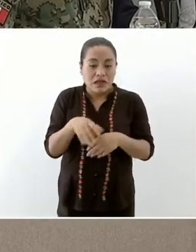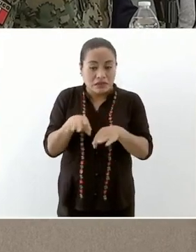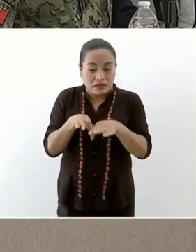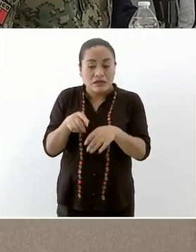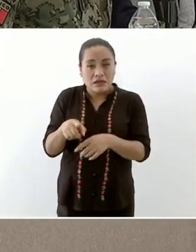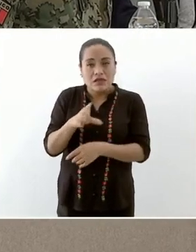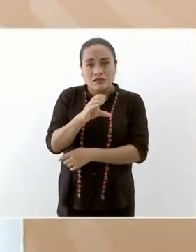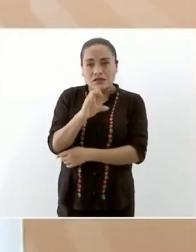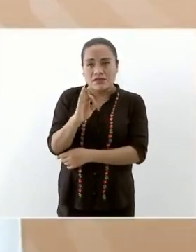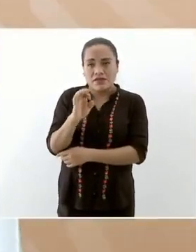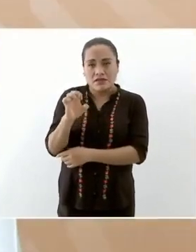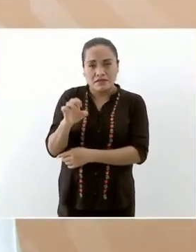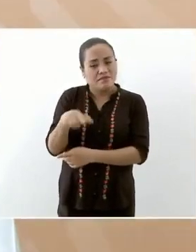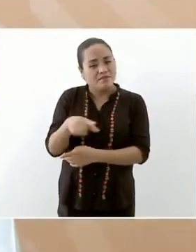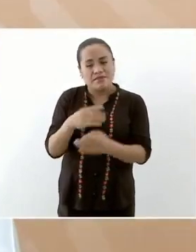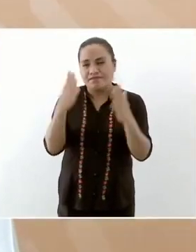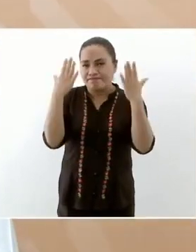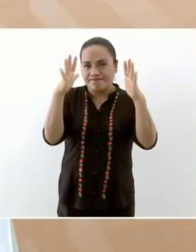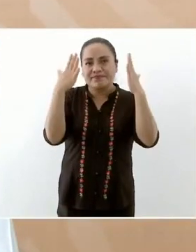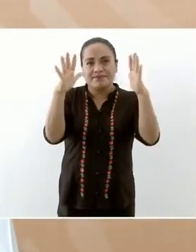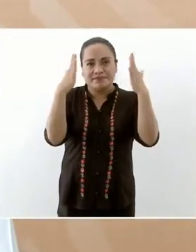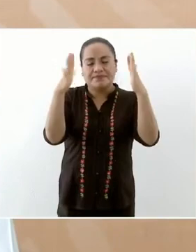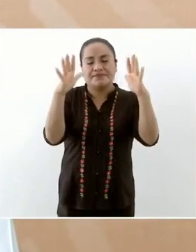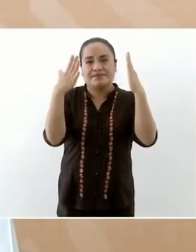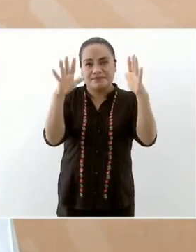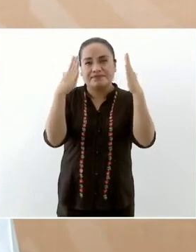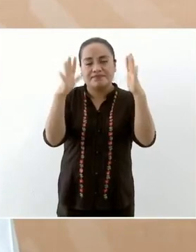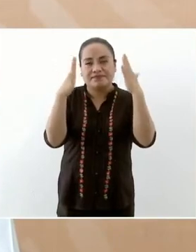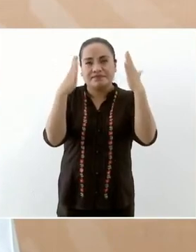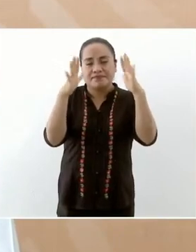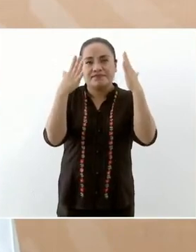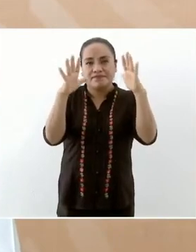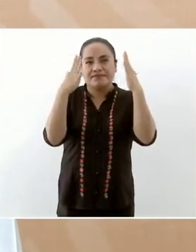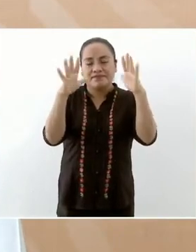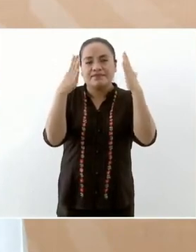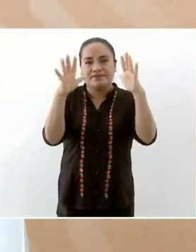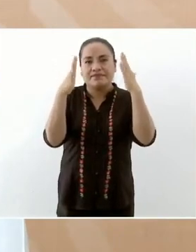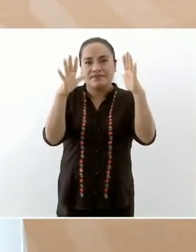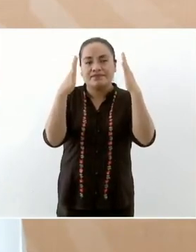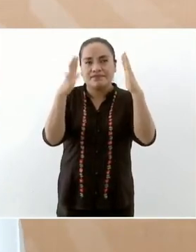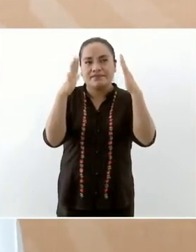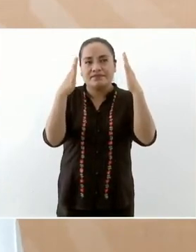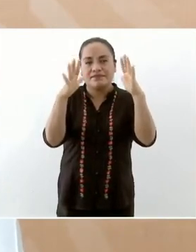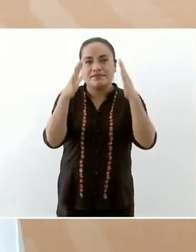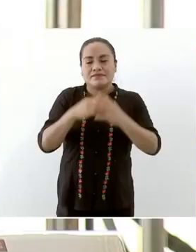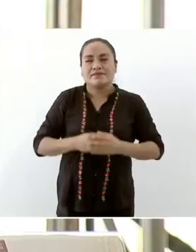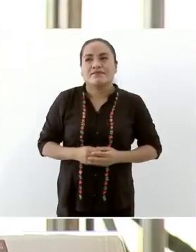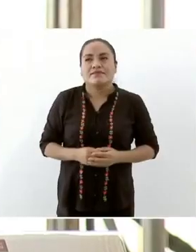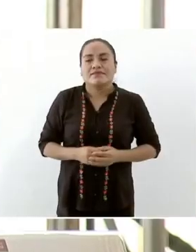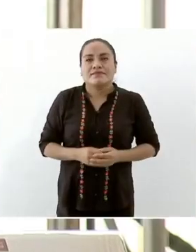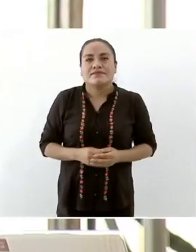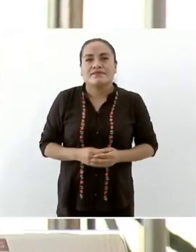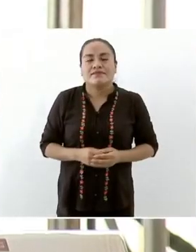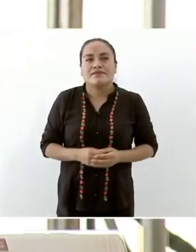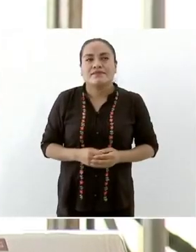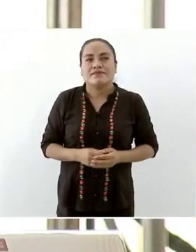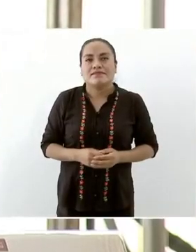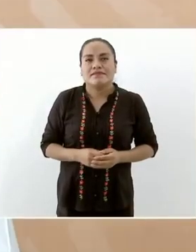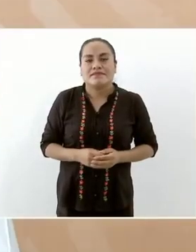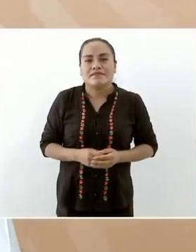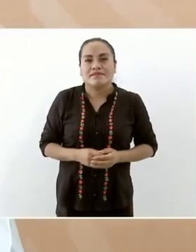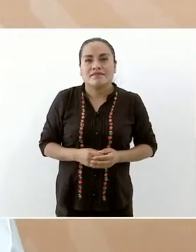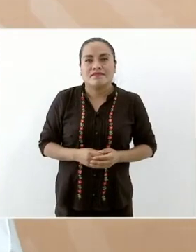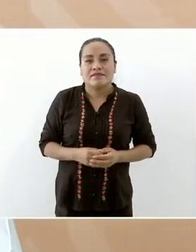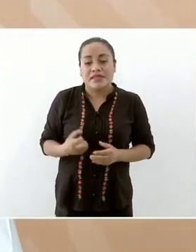Electricidad a los de la